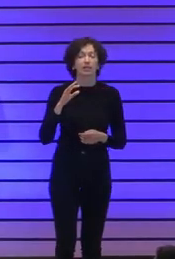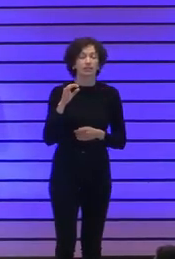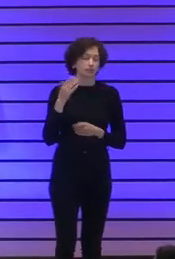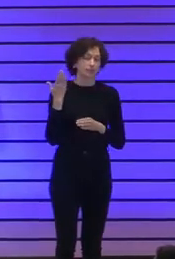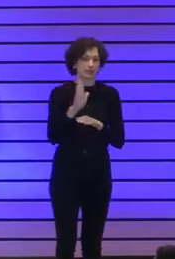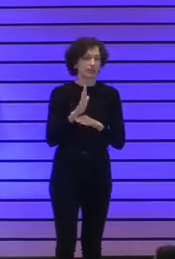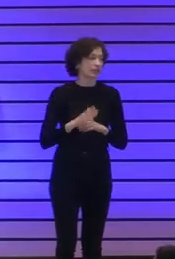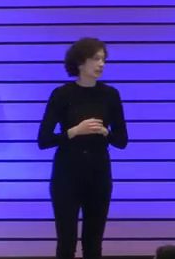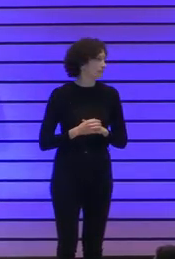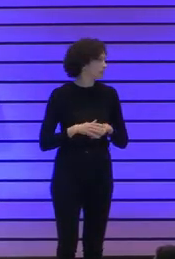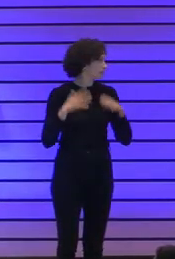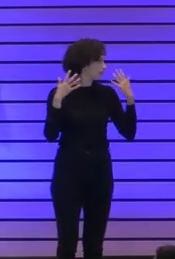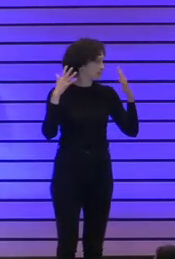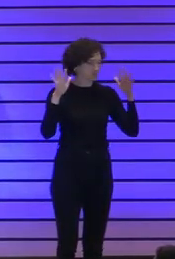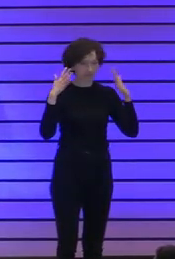vale